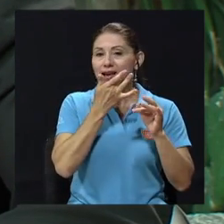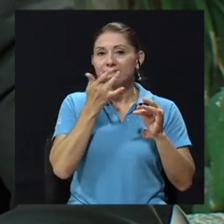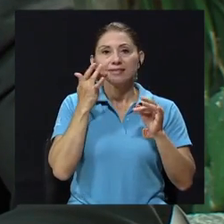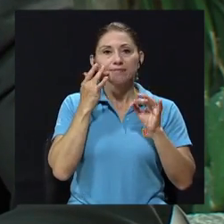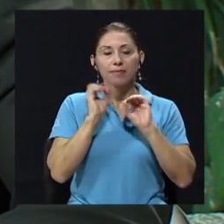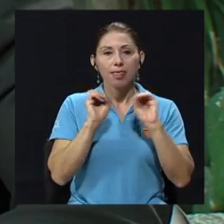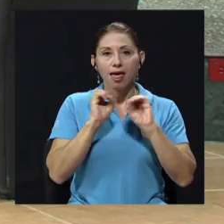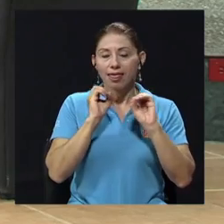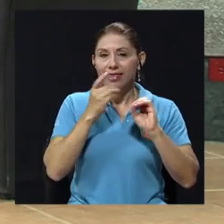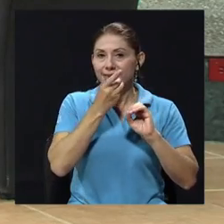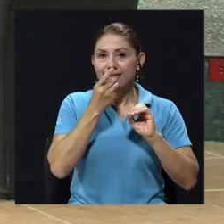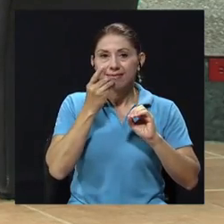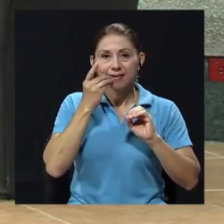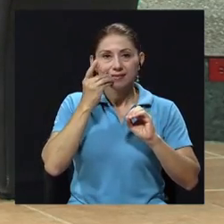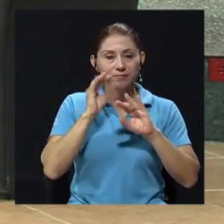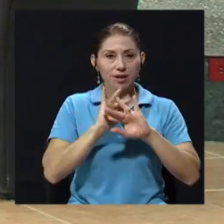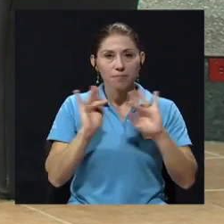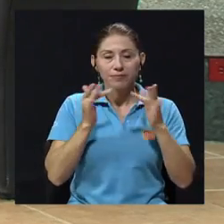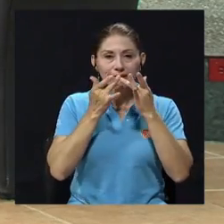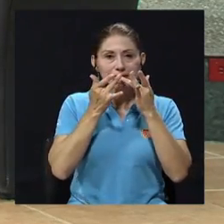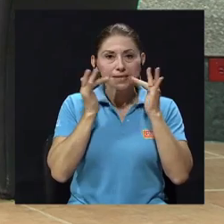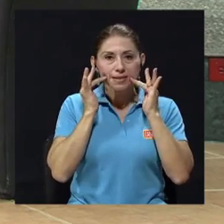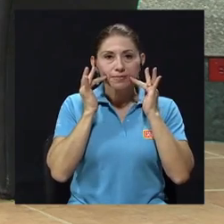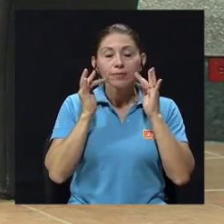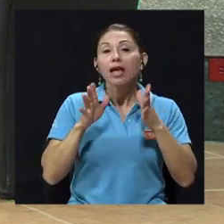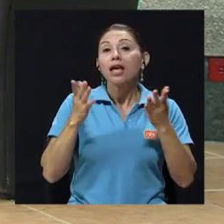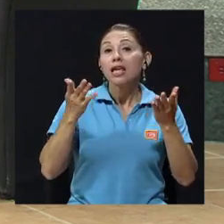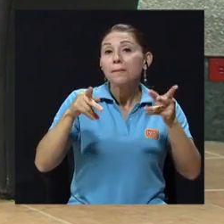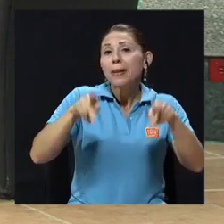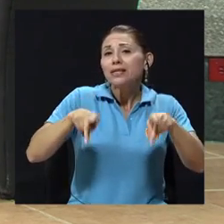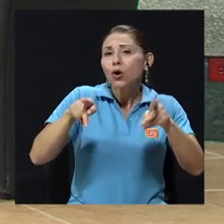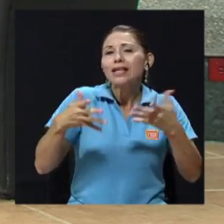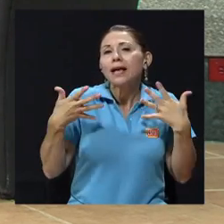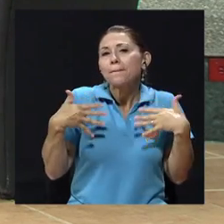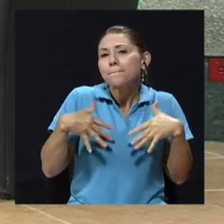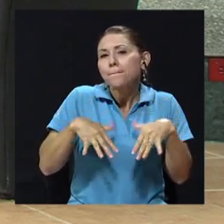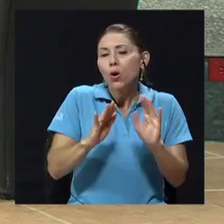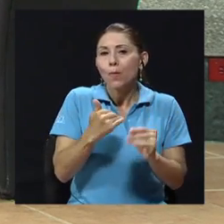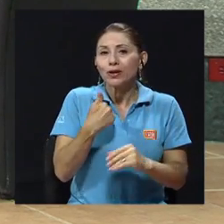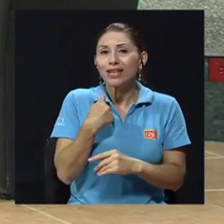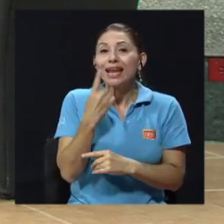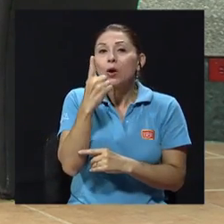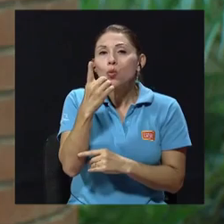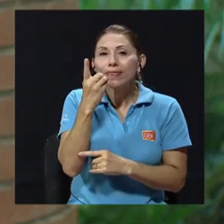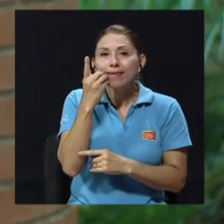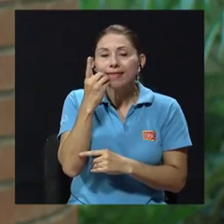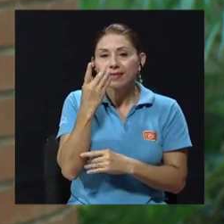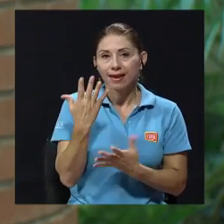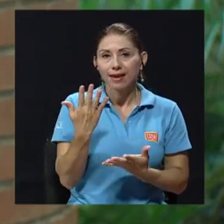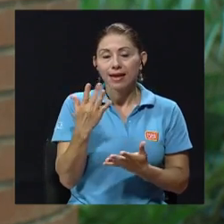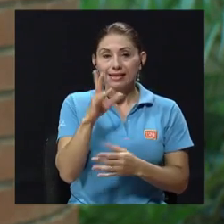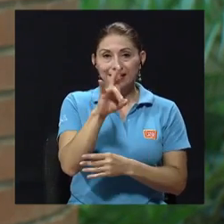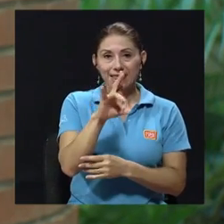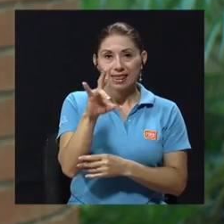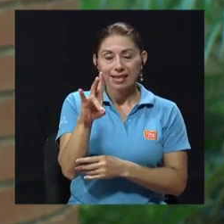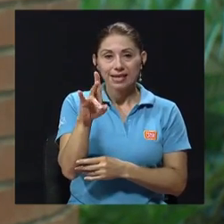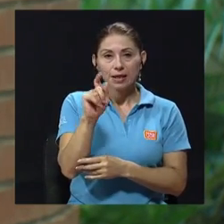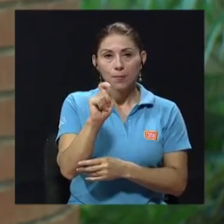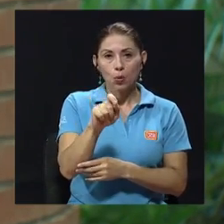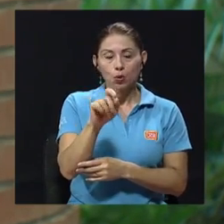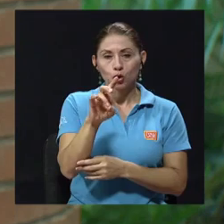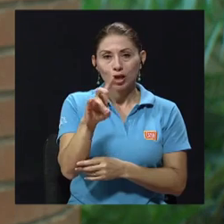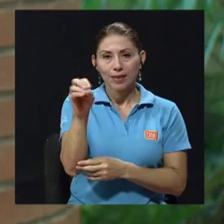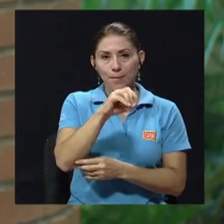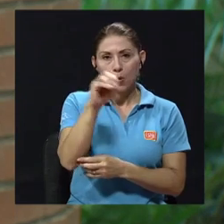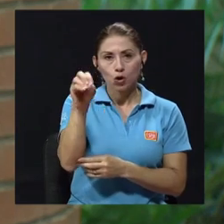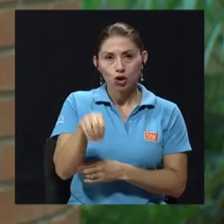todos sus dientes. Y de las personas que por lo menos conservan uno de sus dientes, el 77.7